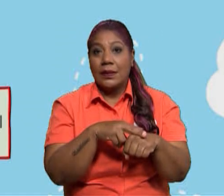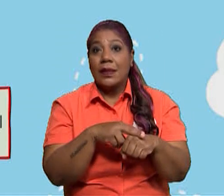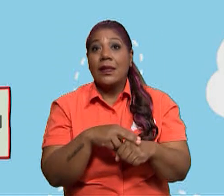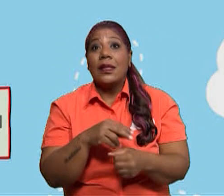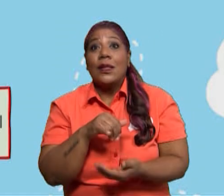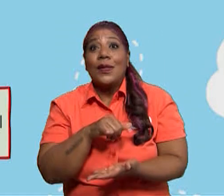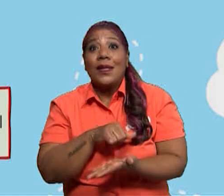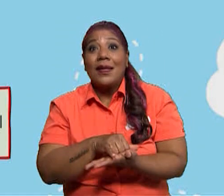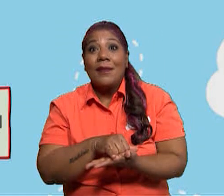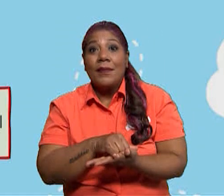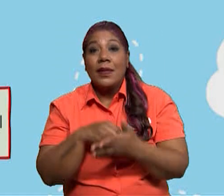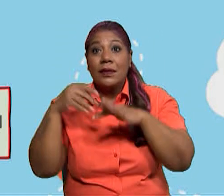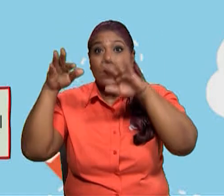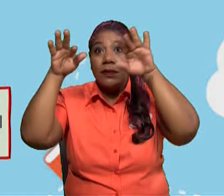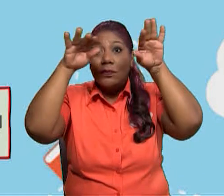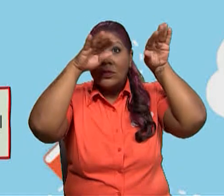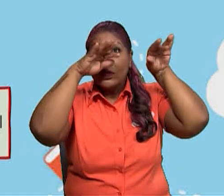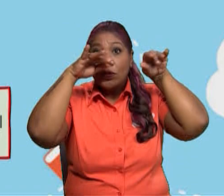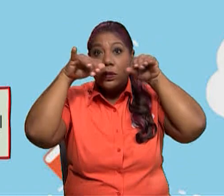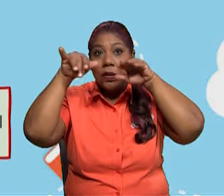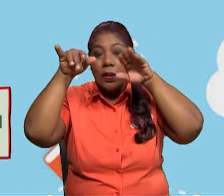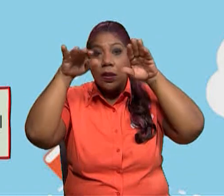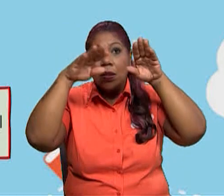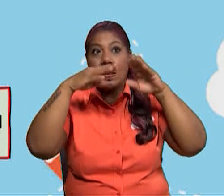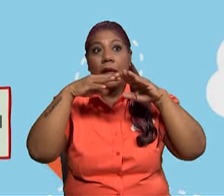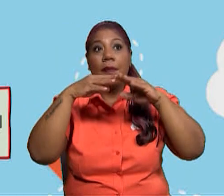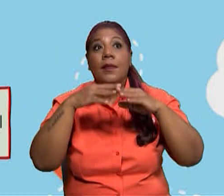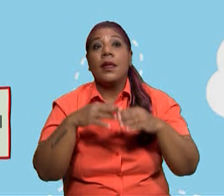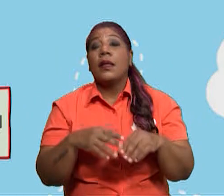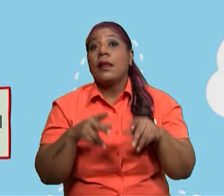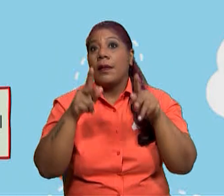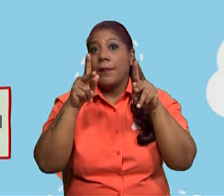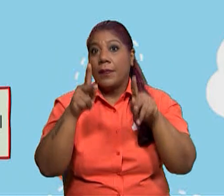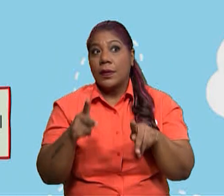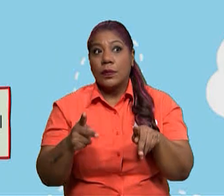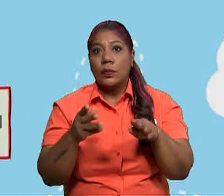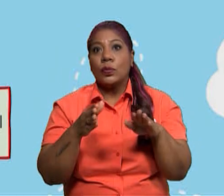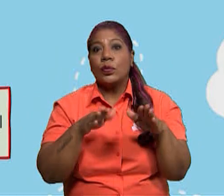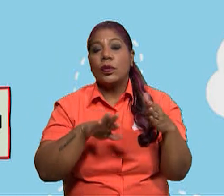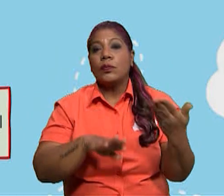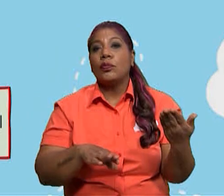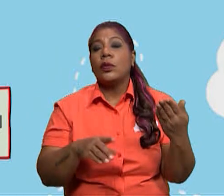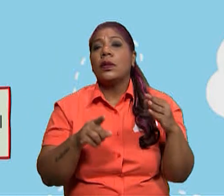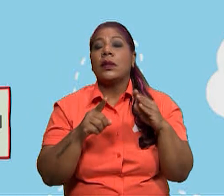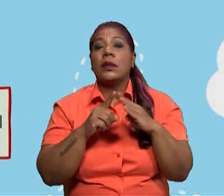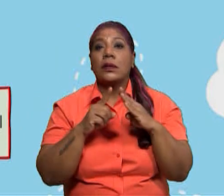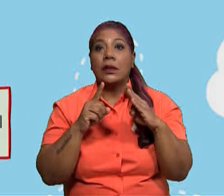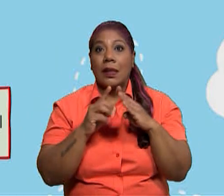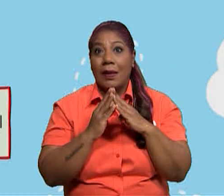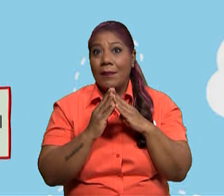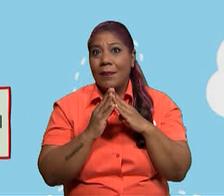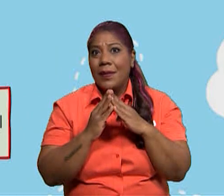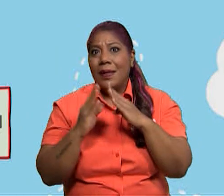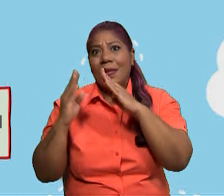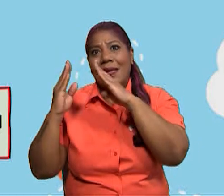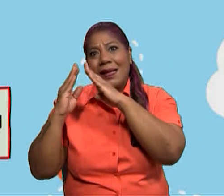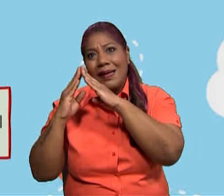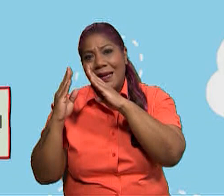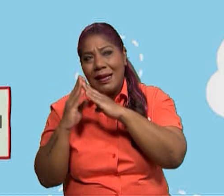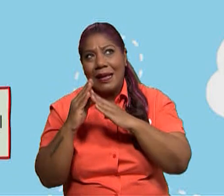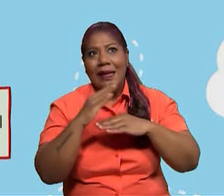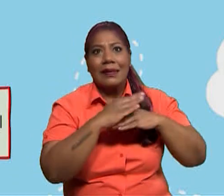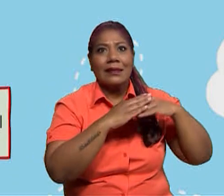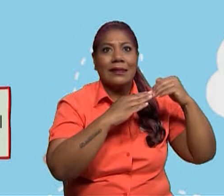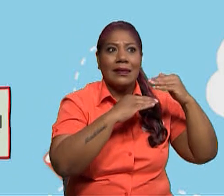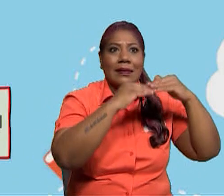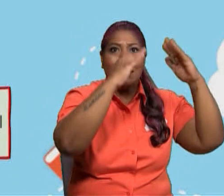naturaleza. Por ejemplo, los que hay pérdidas de vida humana y de recursos materiales. Estos son